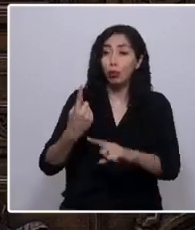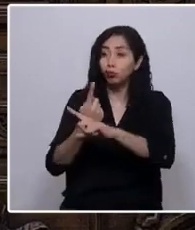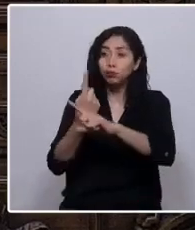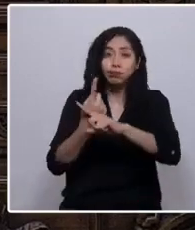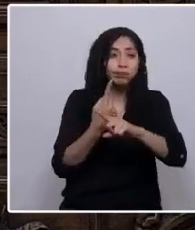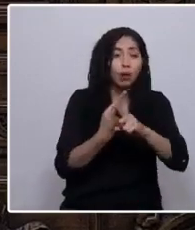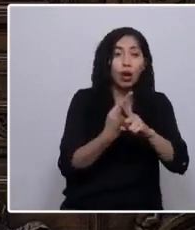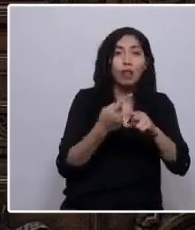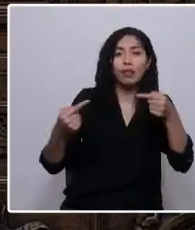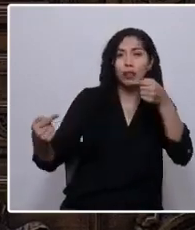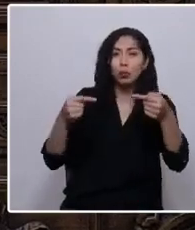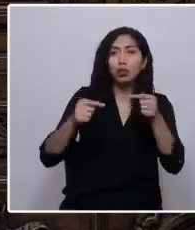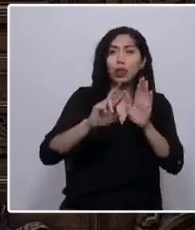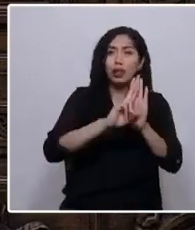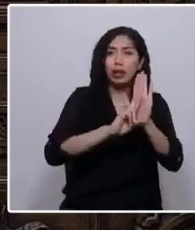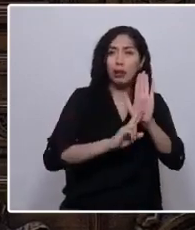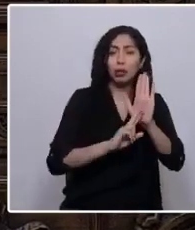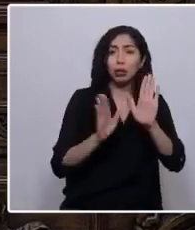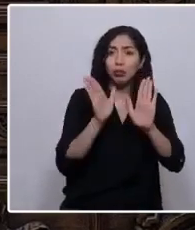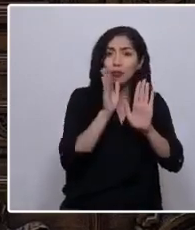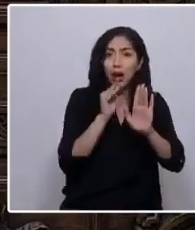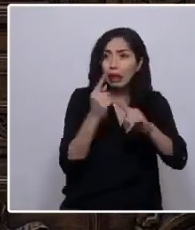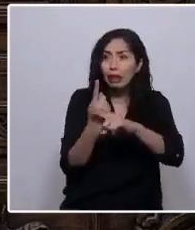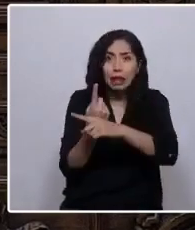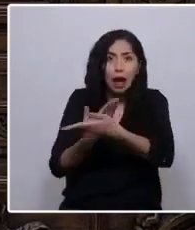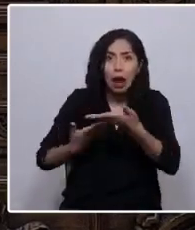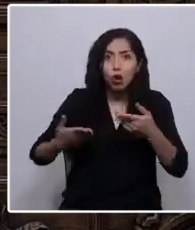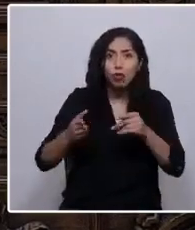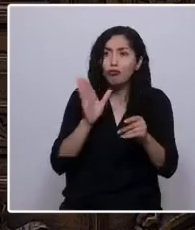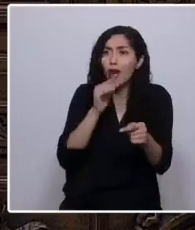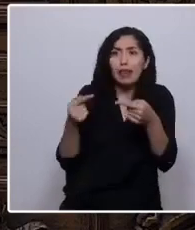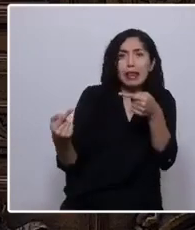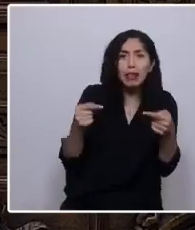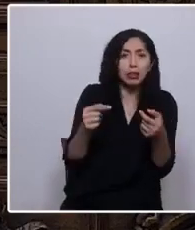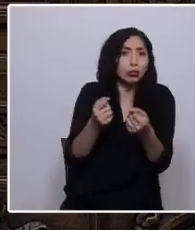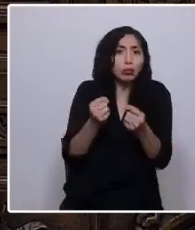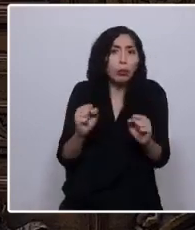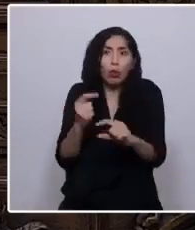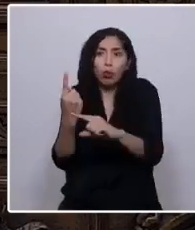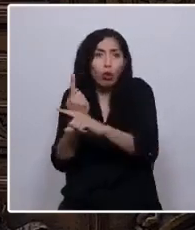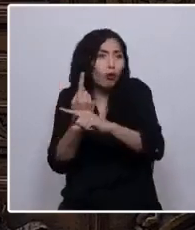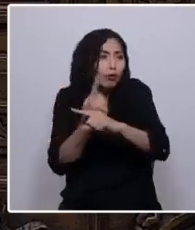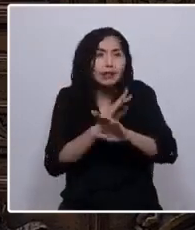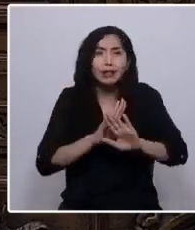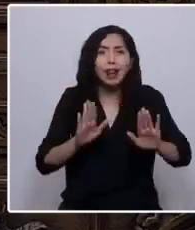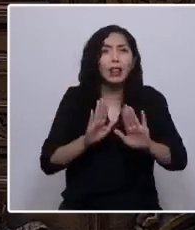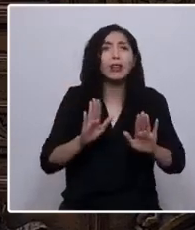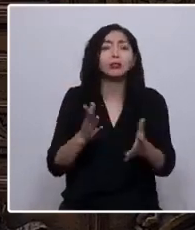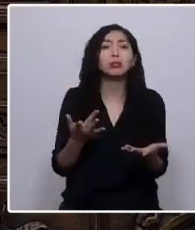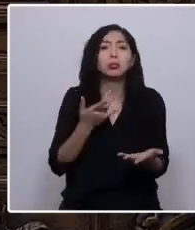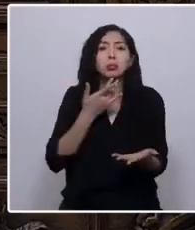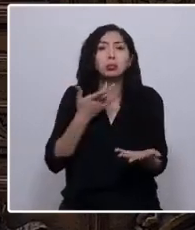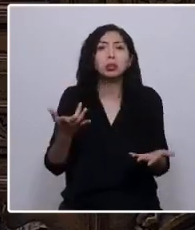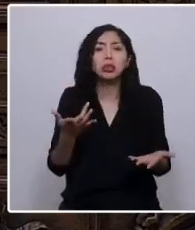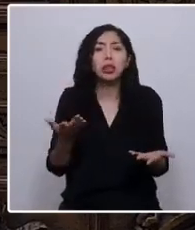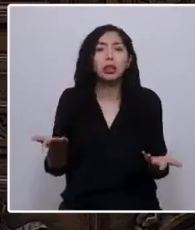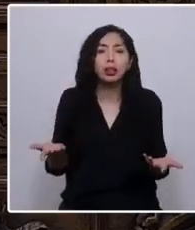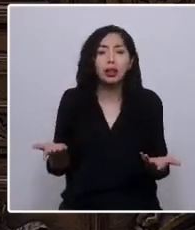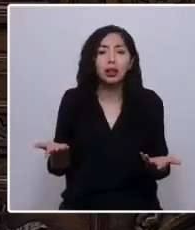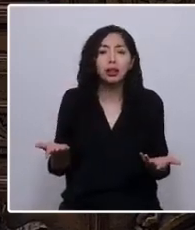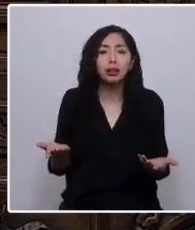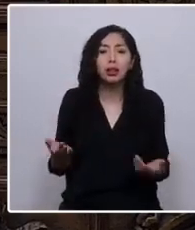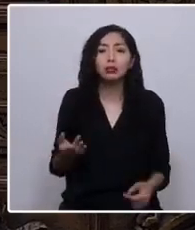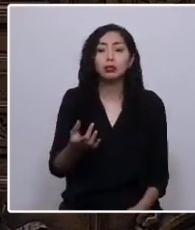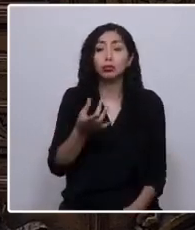no se permitió diálogo y debate. No pudimos conversar debido al voluntarismo absurdo de que la